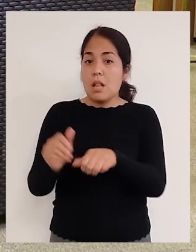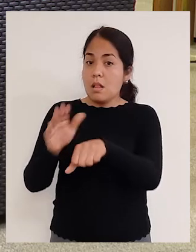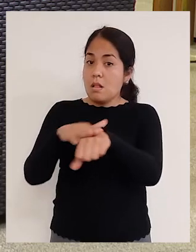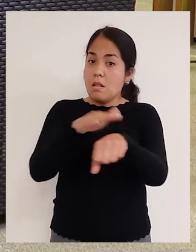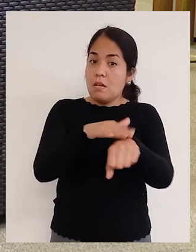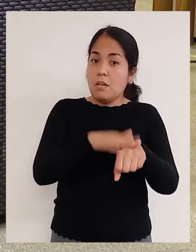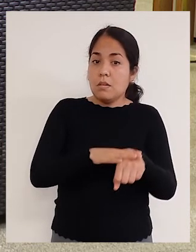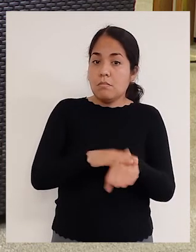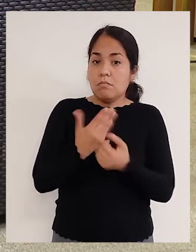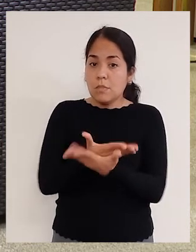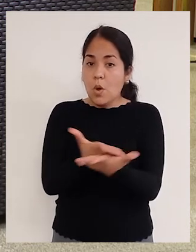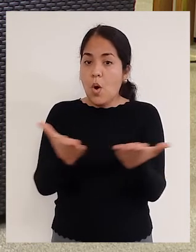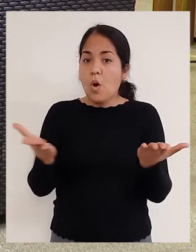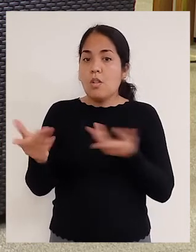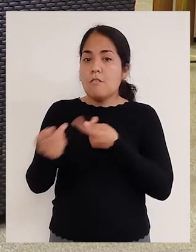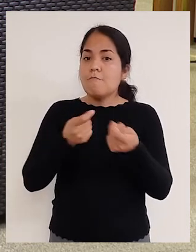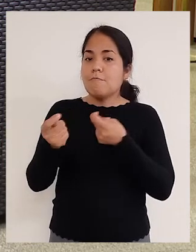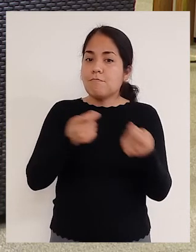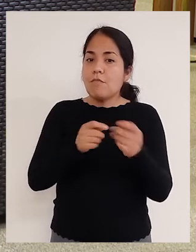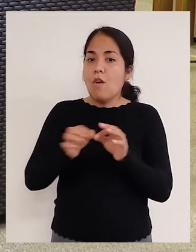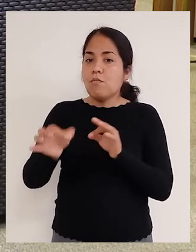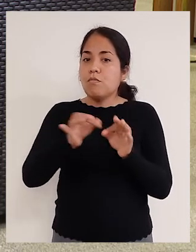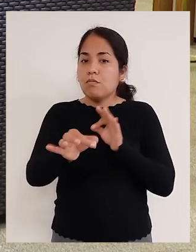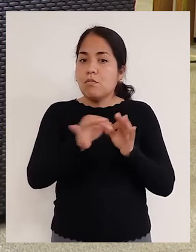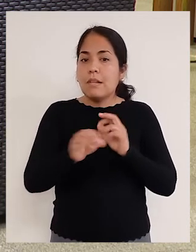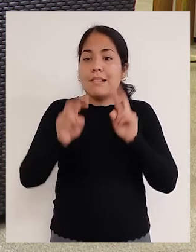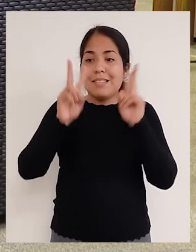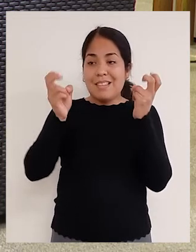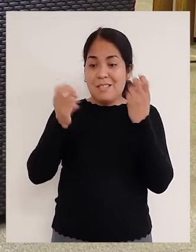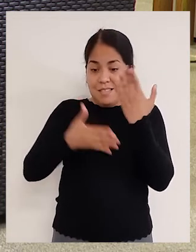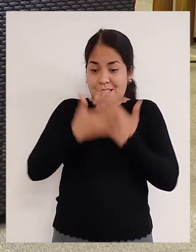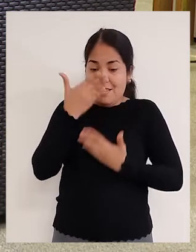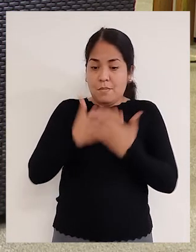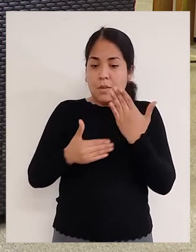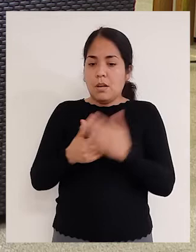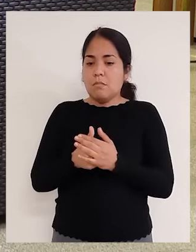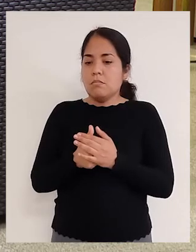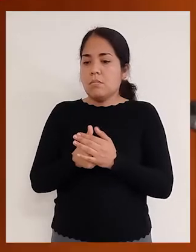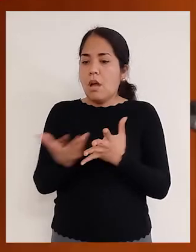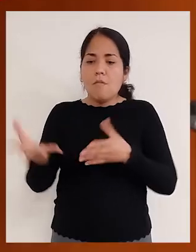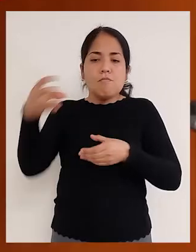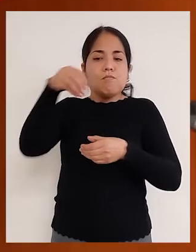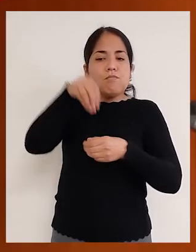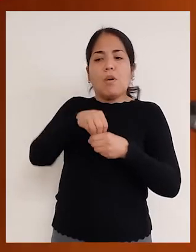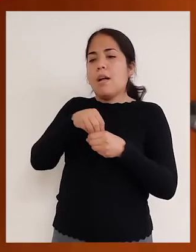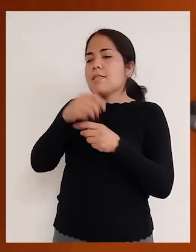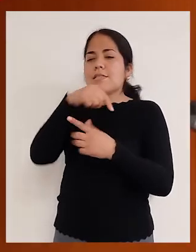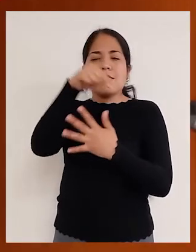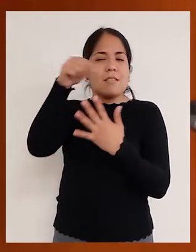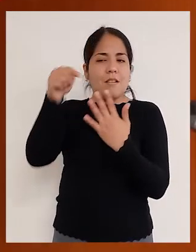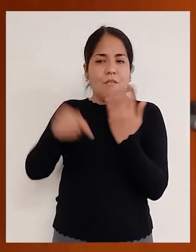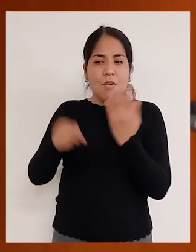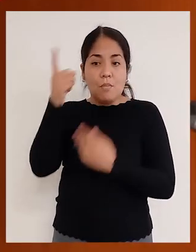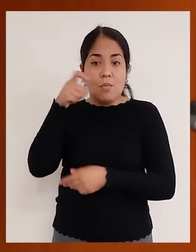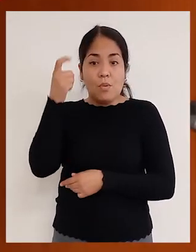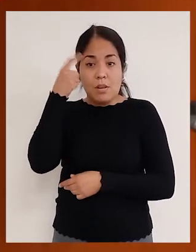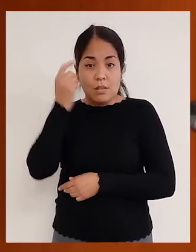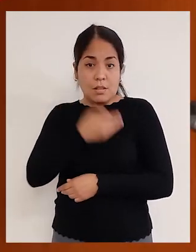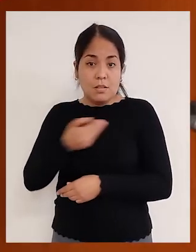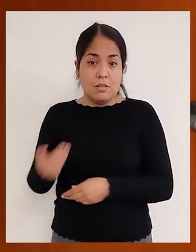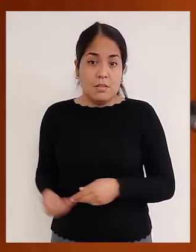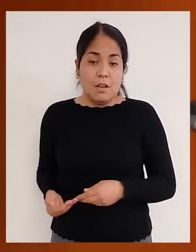por eso es que nuestra invitación es a todas las gerencias regionales porque la perspectiva en discapacidad se incorpora en todas las políticas